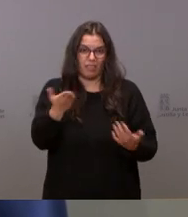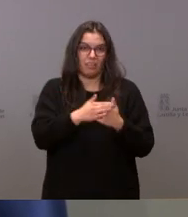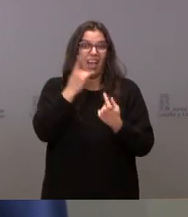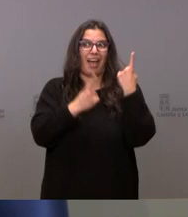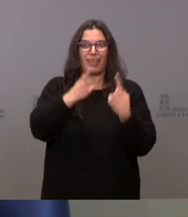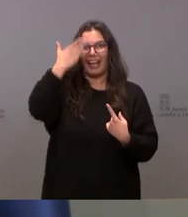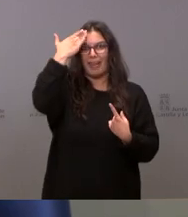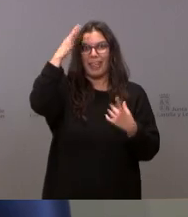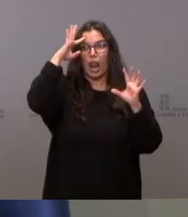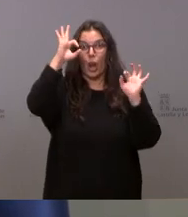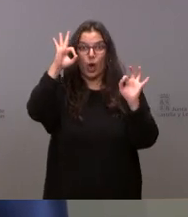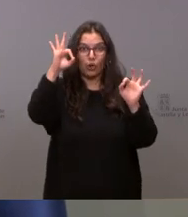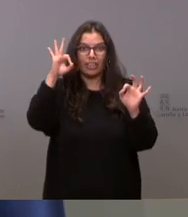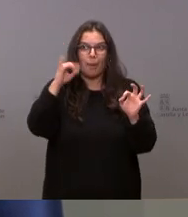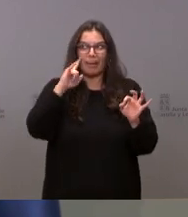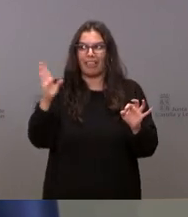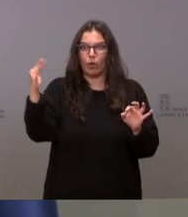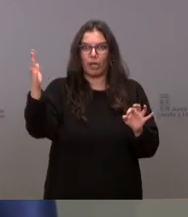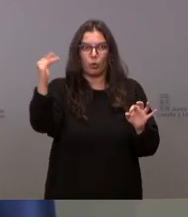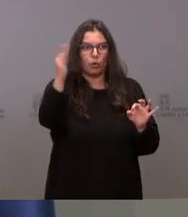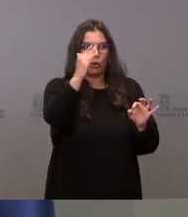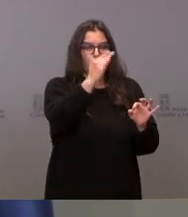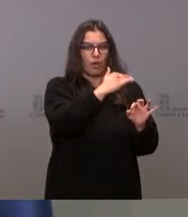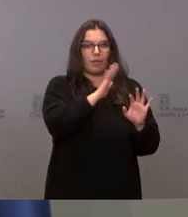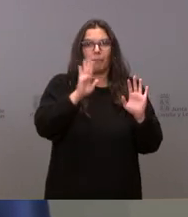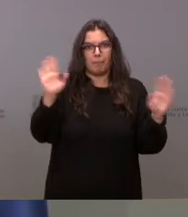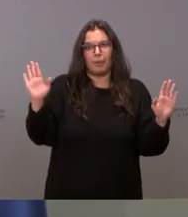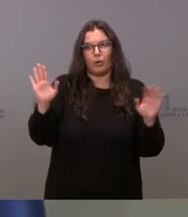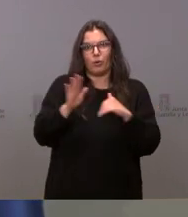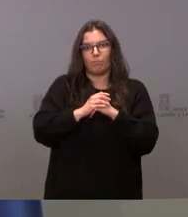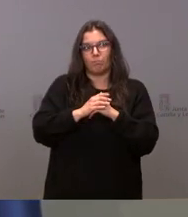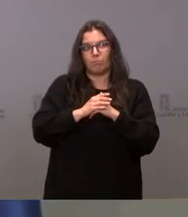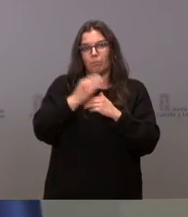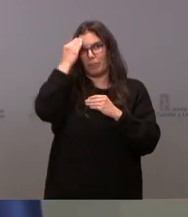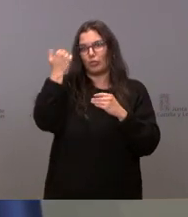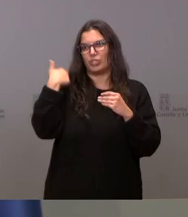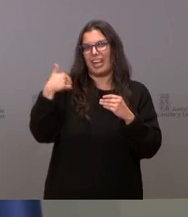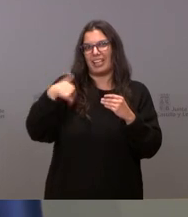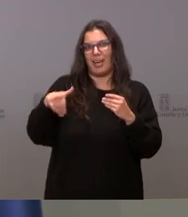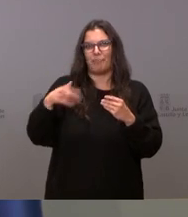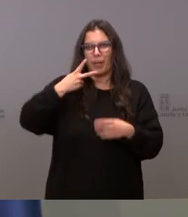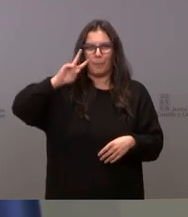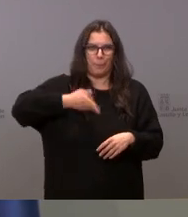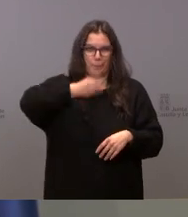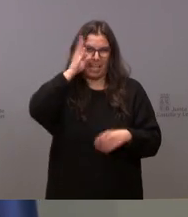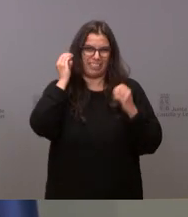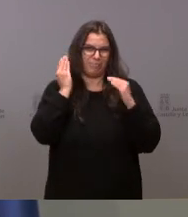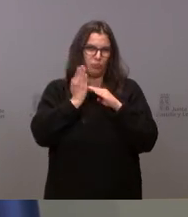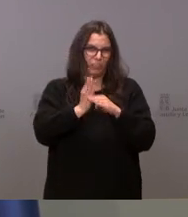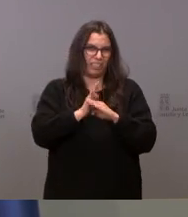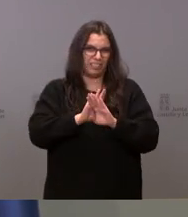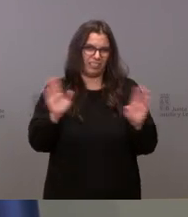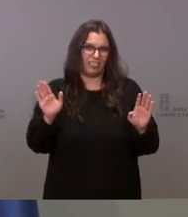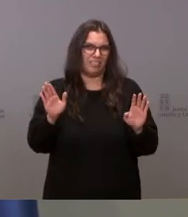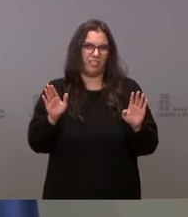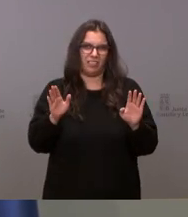sentido común no es el más común de los sentidos, pero yo creo que todos ya tenemos experiencia suficiente en